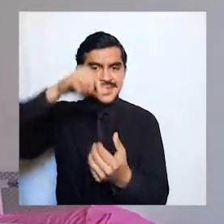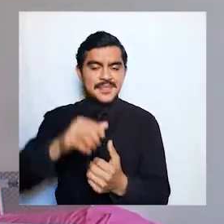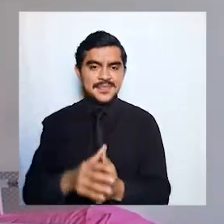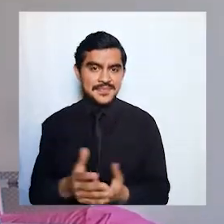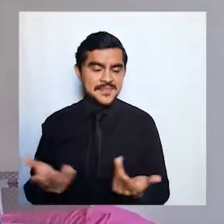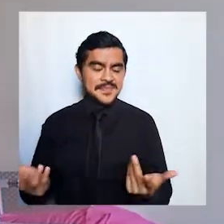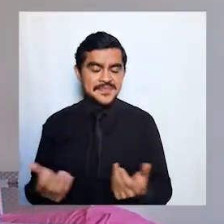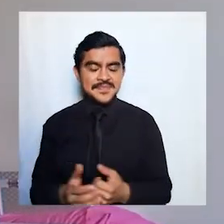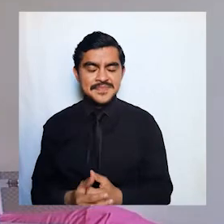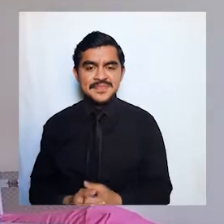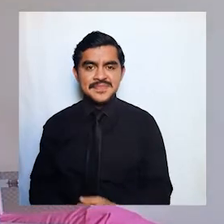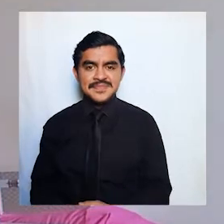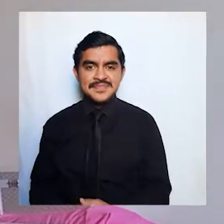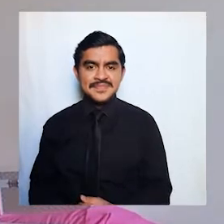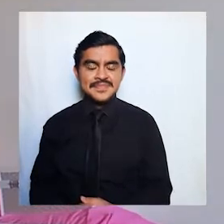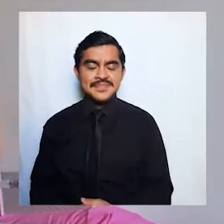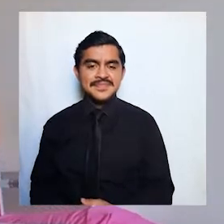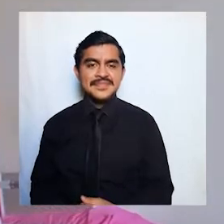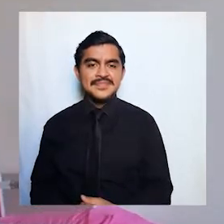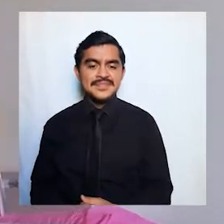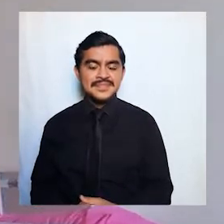ahí esta el llaverito